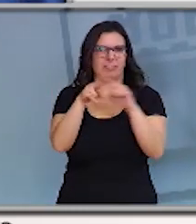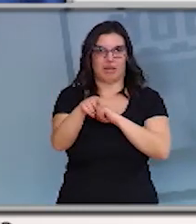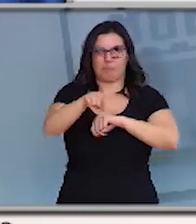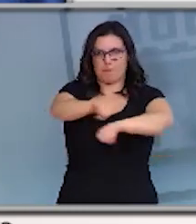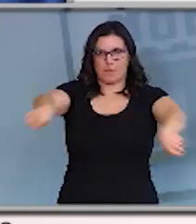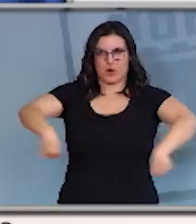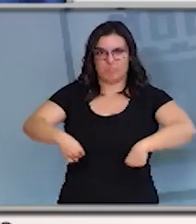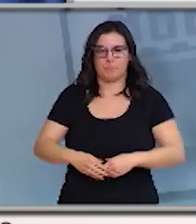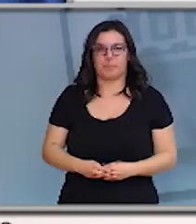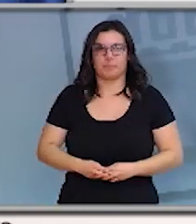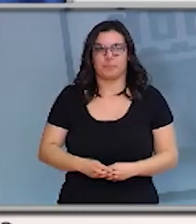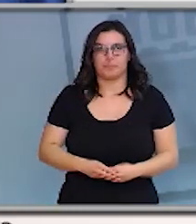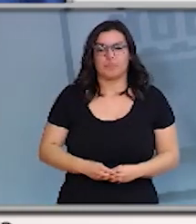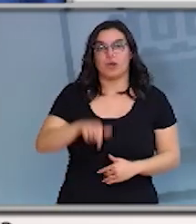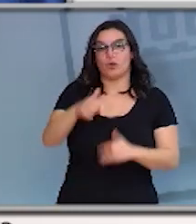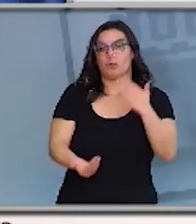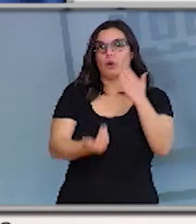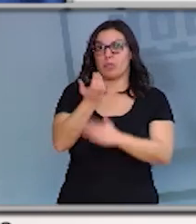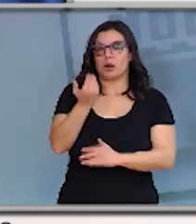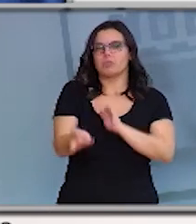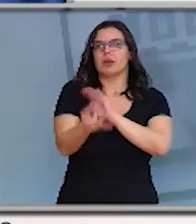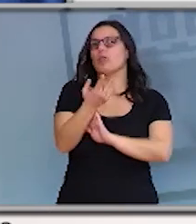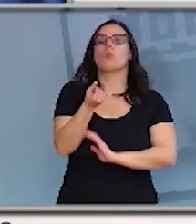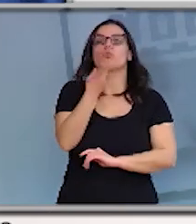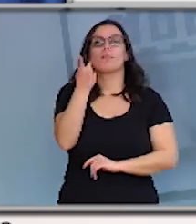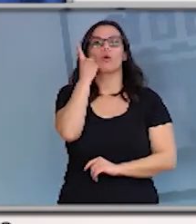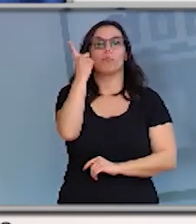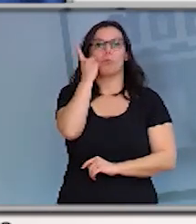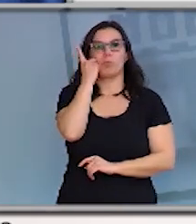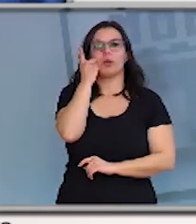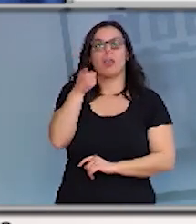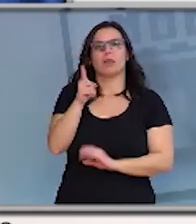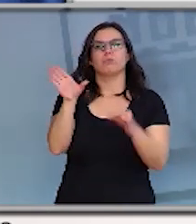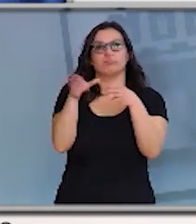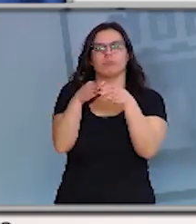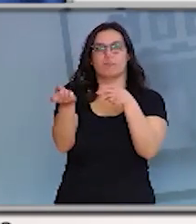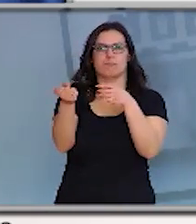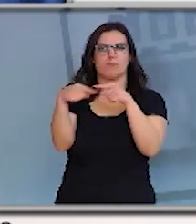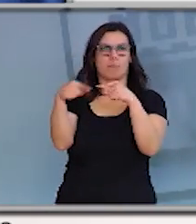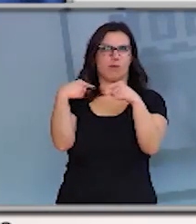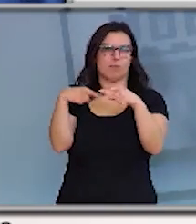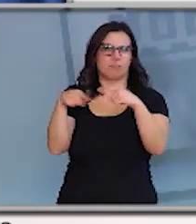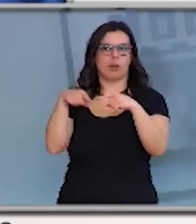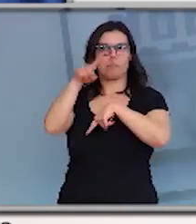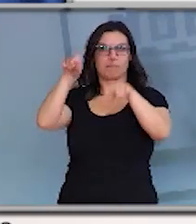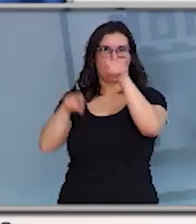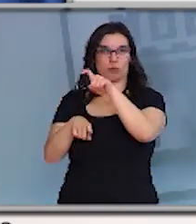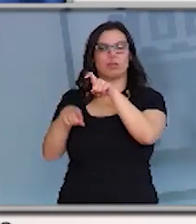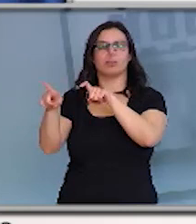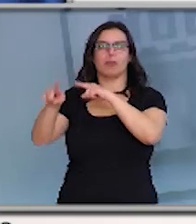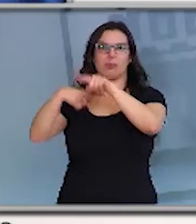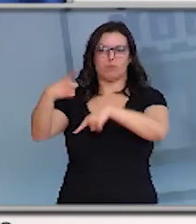A lo largo de esta mañana se ha habilitado un número de teléfono en el que se han registrado una trentena de preguntas que responderemos al finalizar.